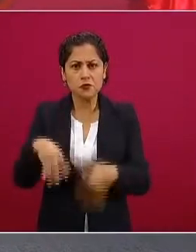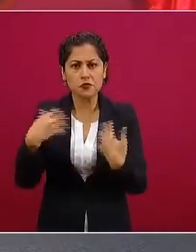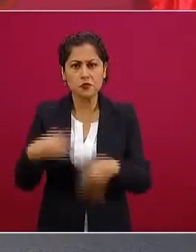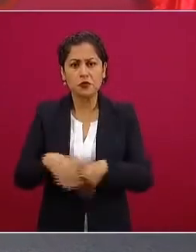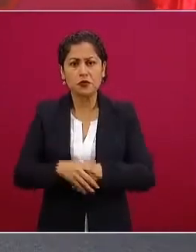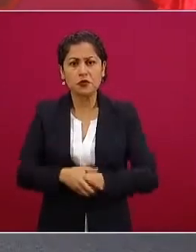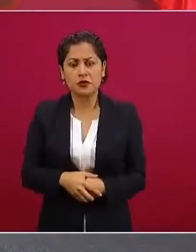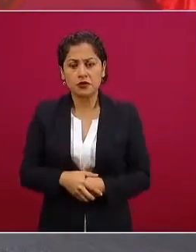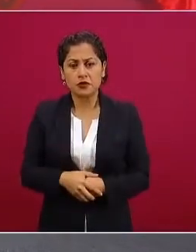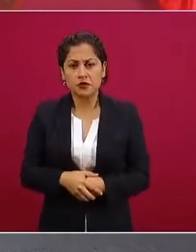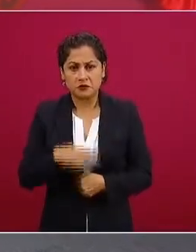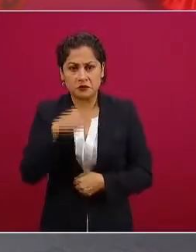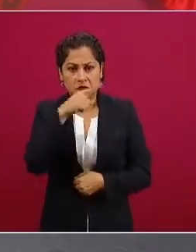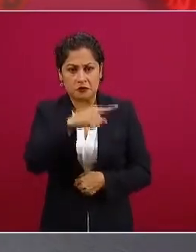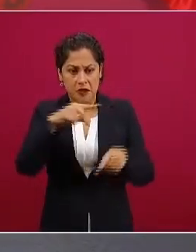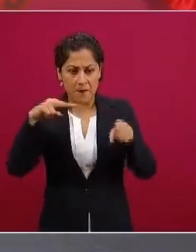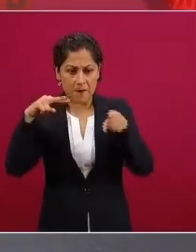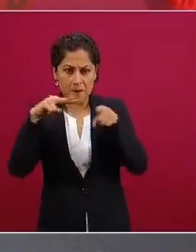parque natural